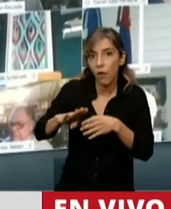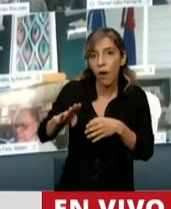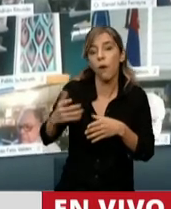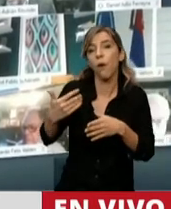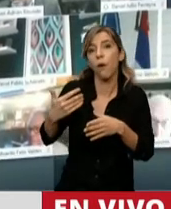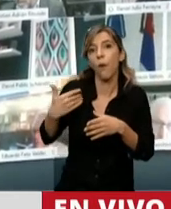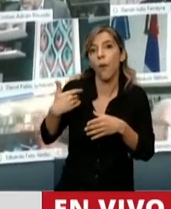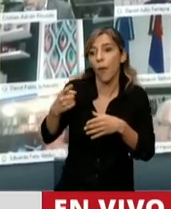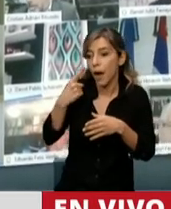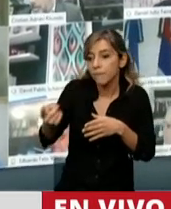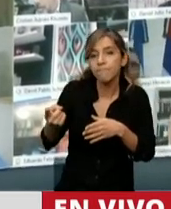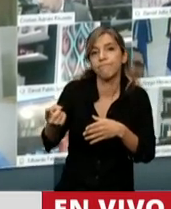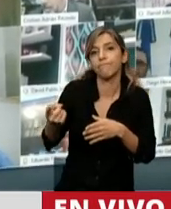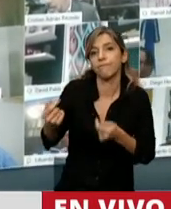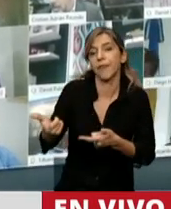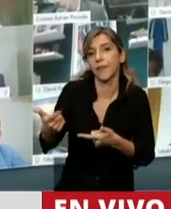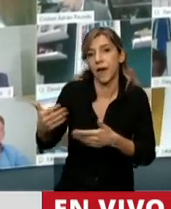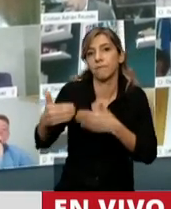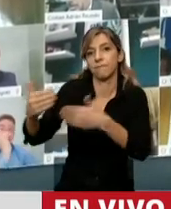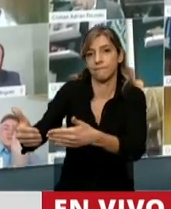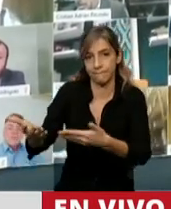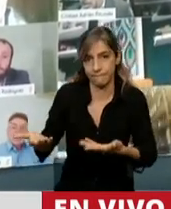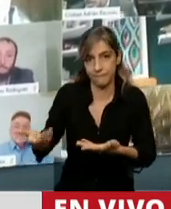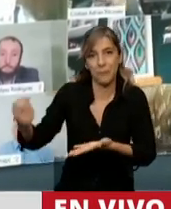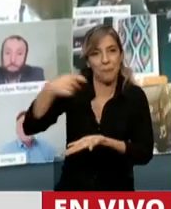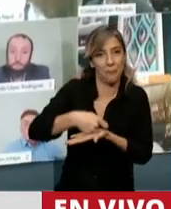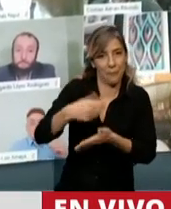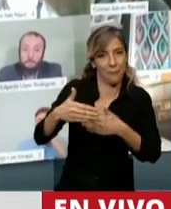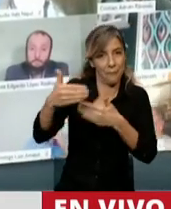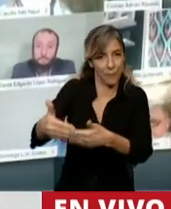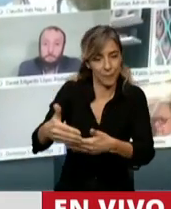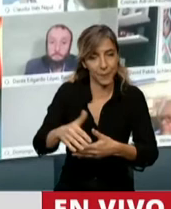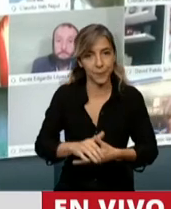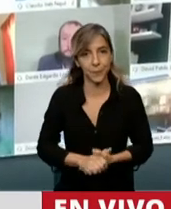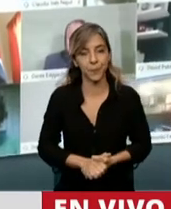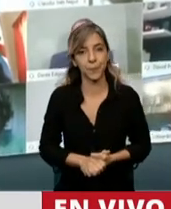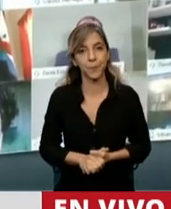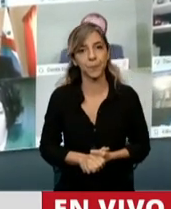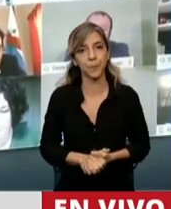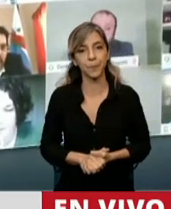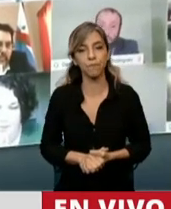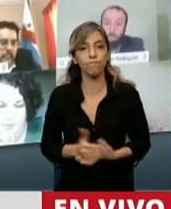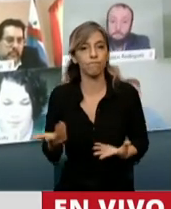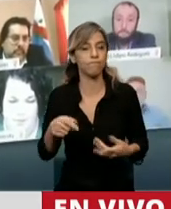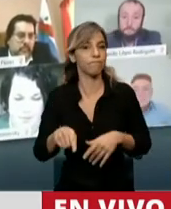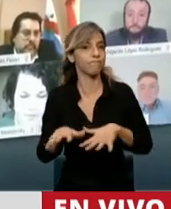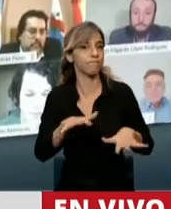muy acertado por parte del presidente, en cuanto a una magnitud muy amplia,